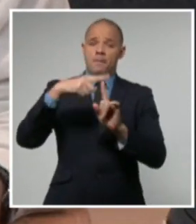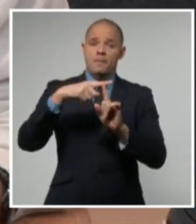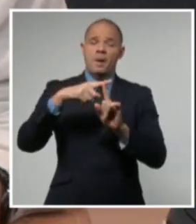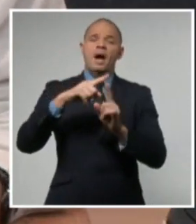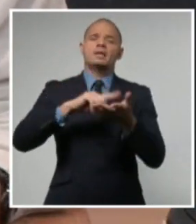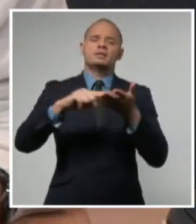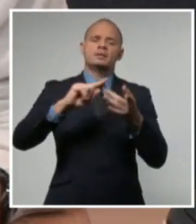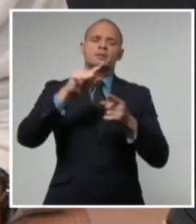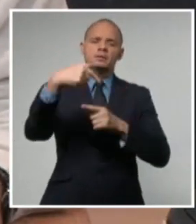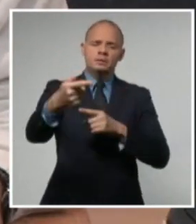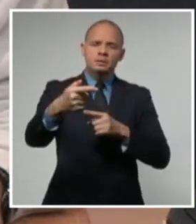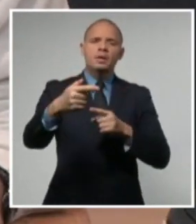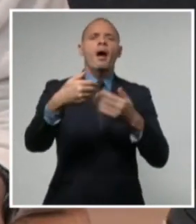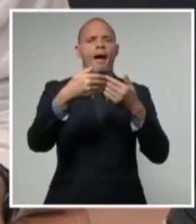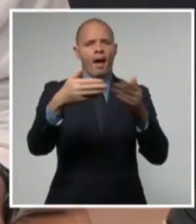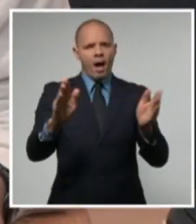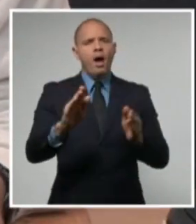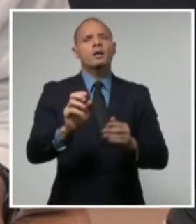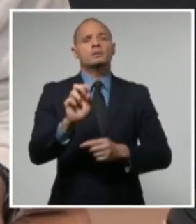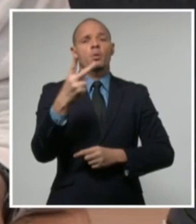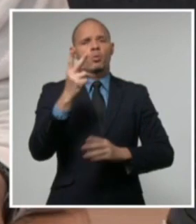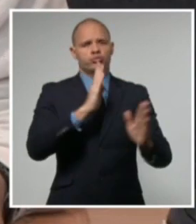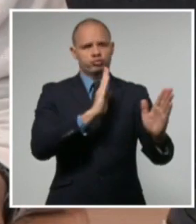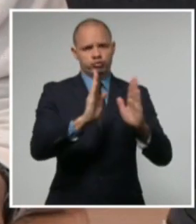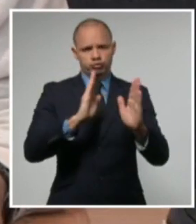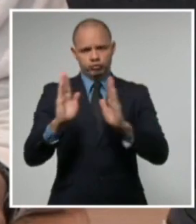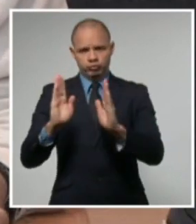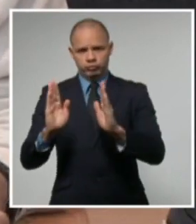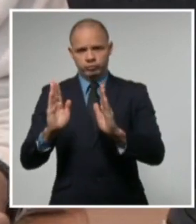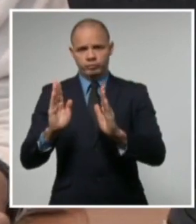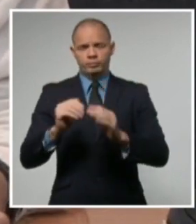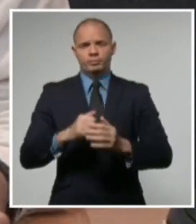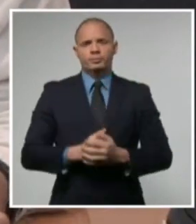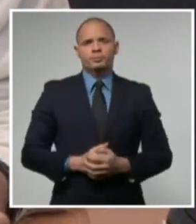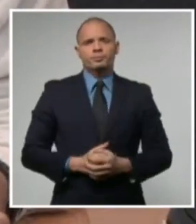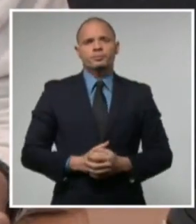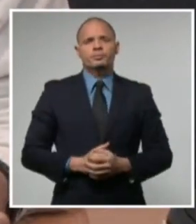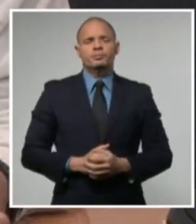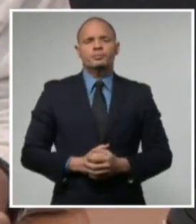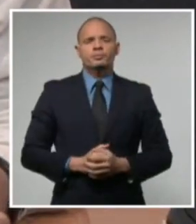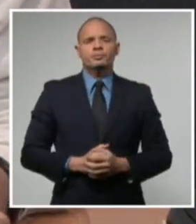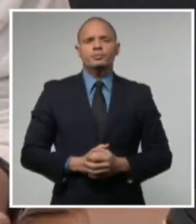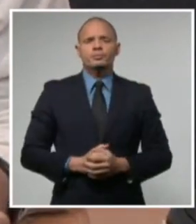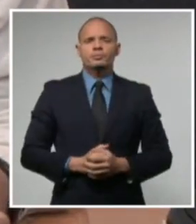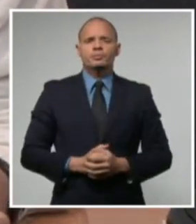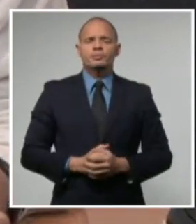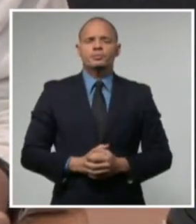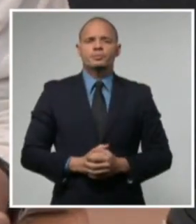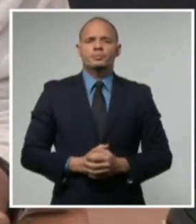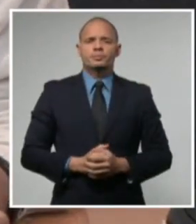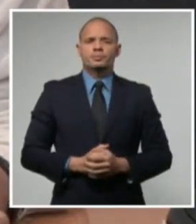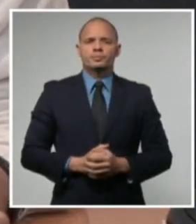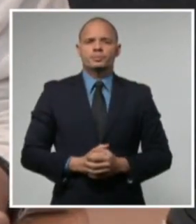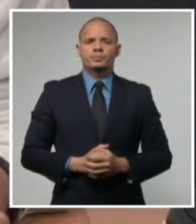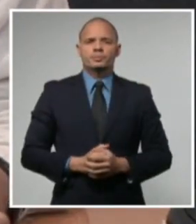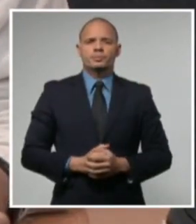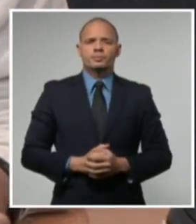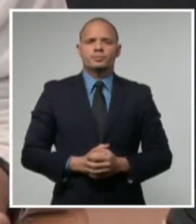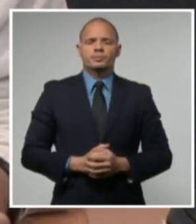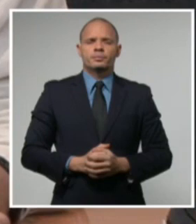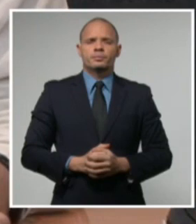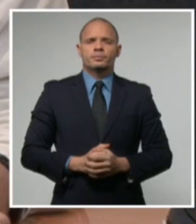Llamamos la atención a que del comportamiento individual y colectivo de la población